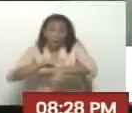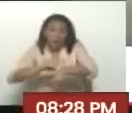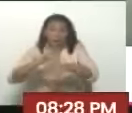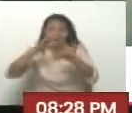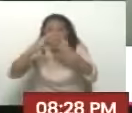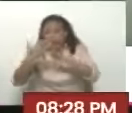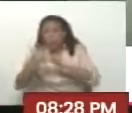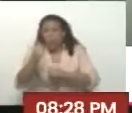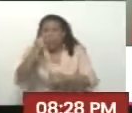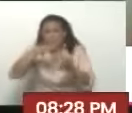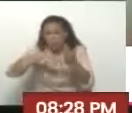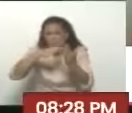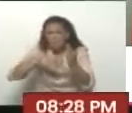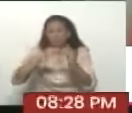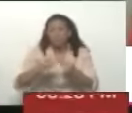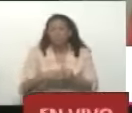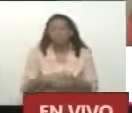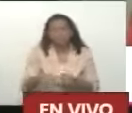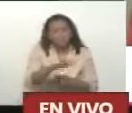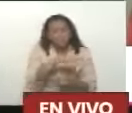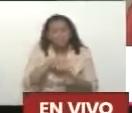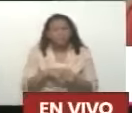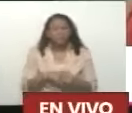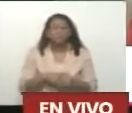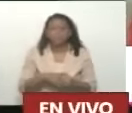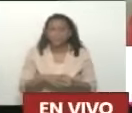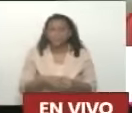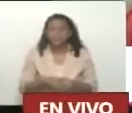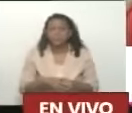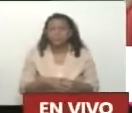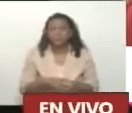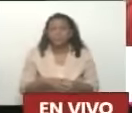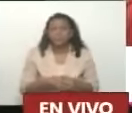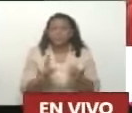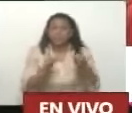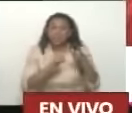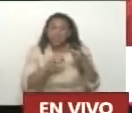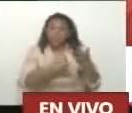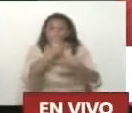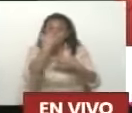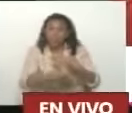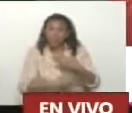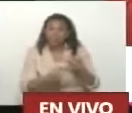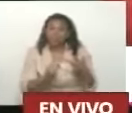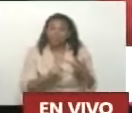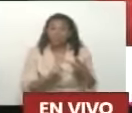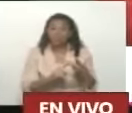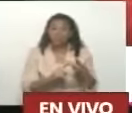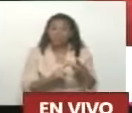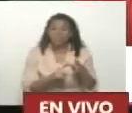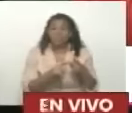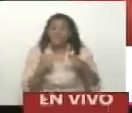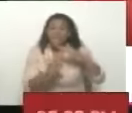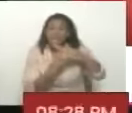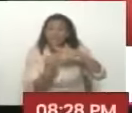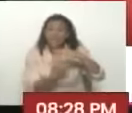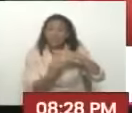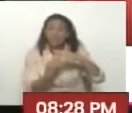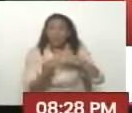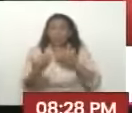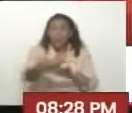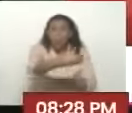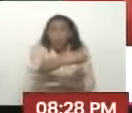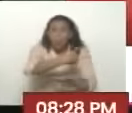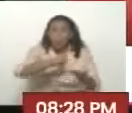Así ambulatorios Este Segundo proyecto Sustitución De colector